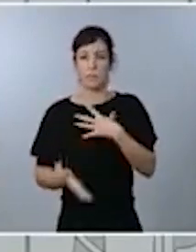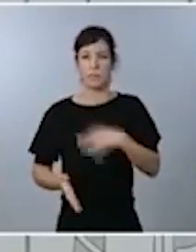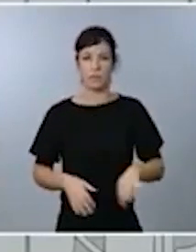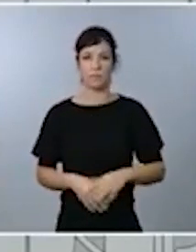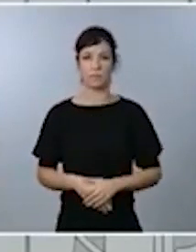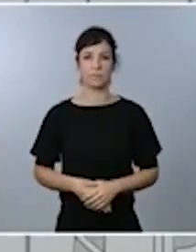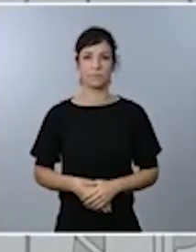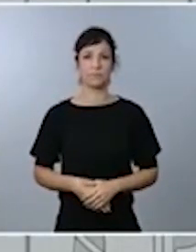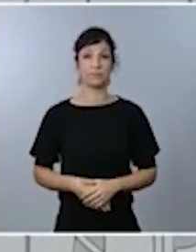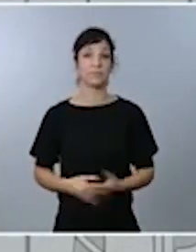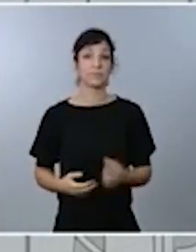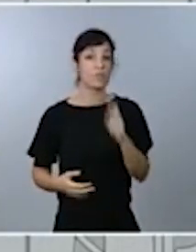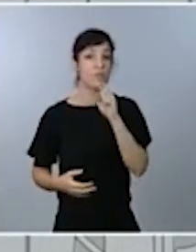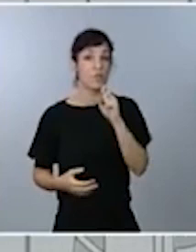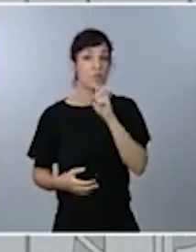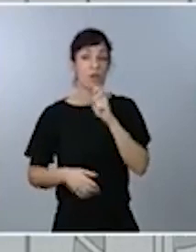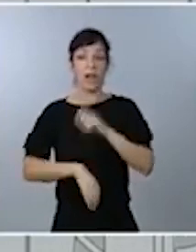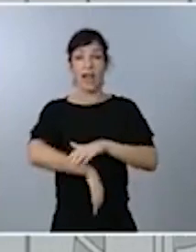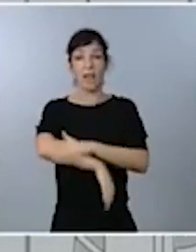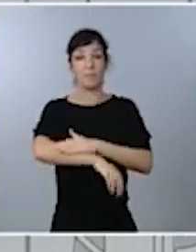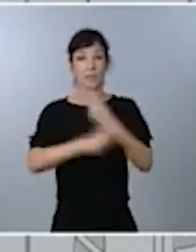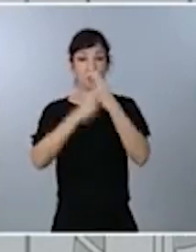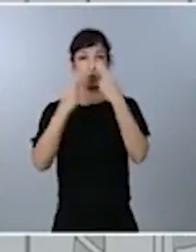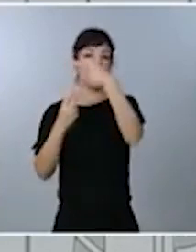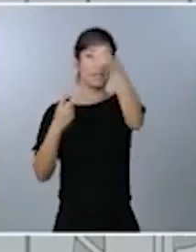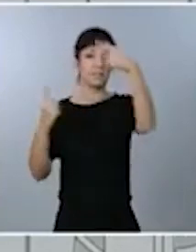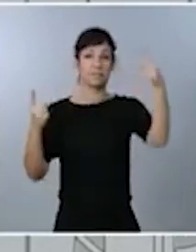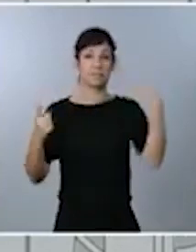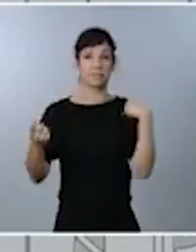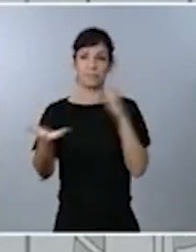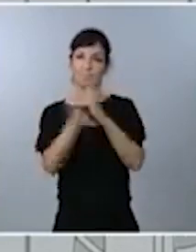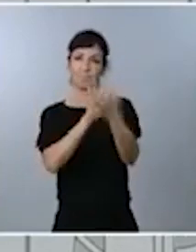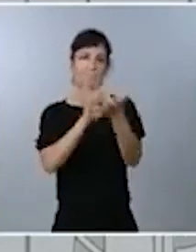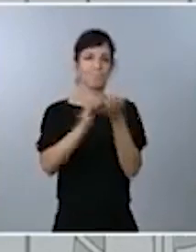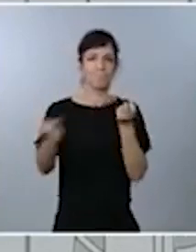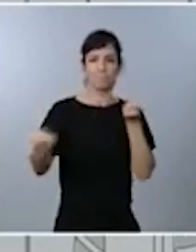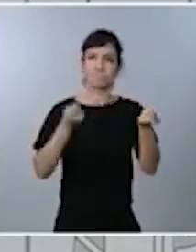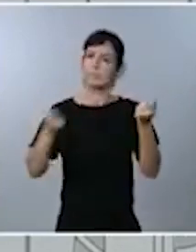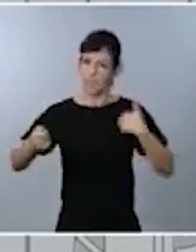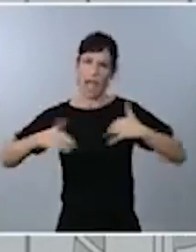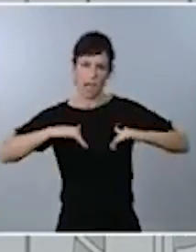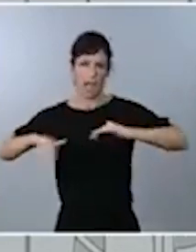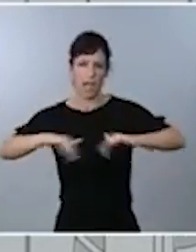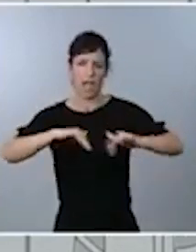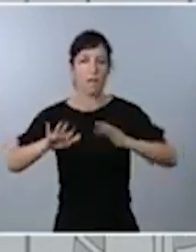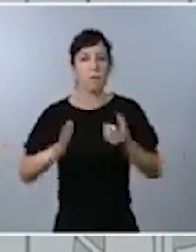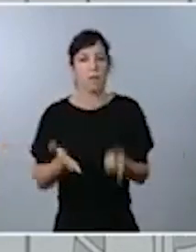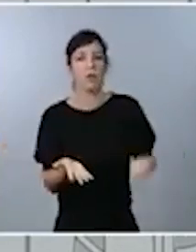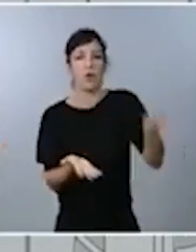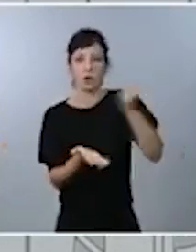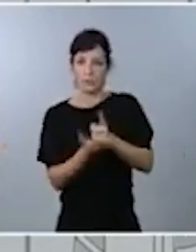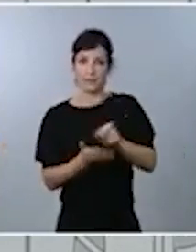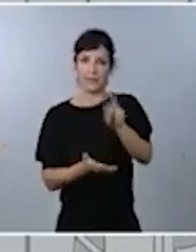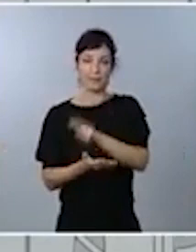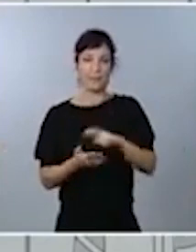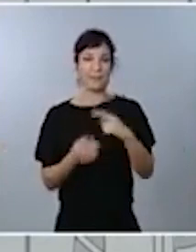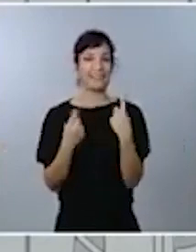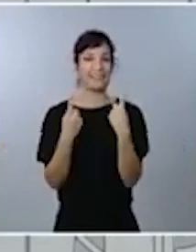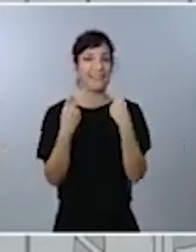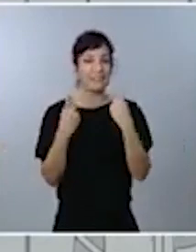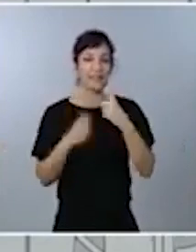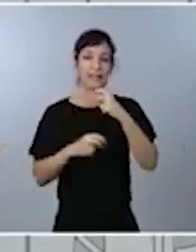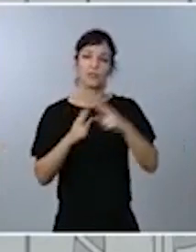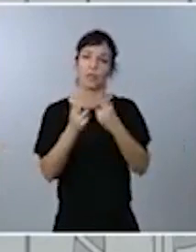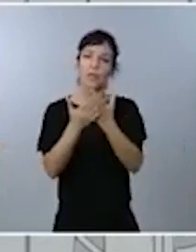coordinada de todas las administraciones públicas. Ya lo estamos haciendo. Pero insisto una vez más, es necesaria la disciplina social,